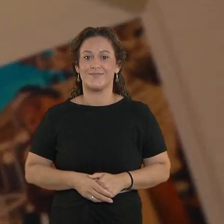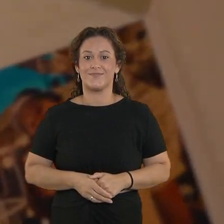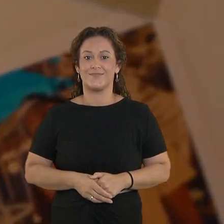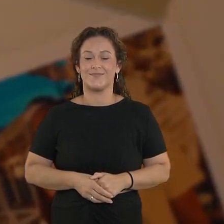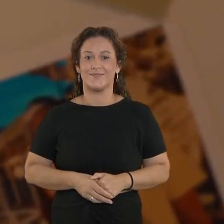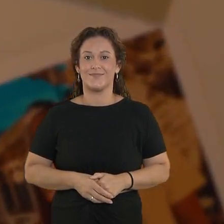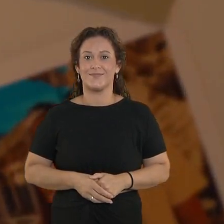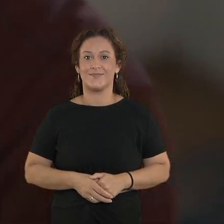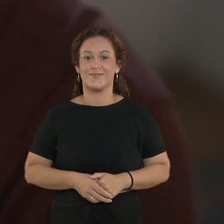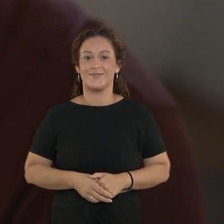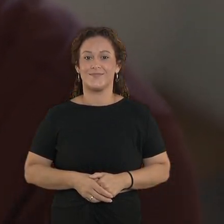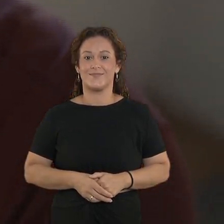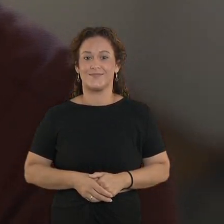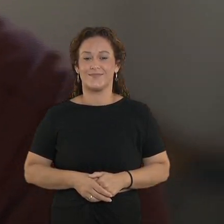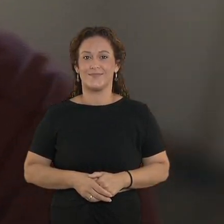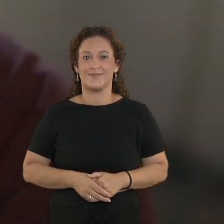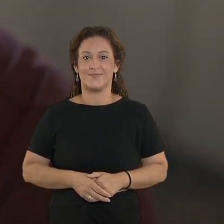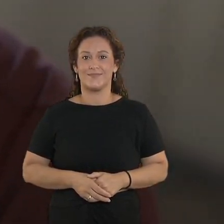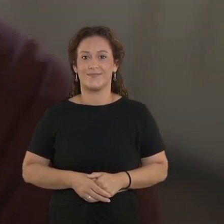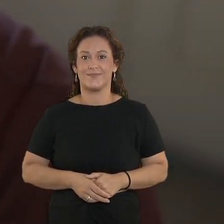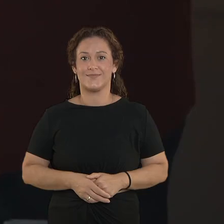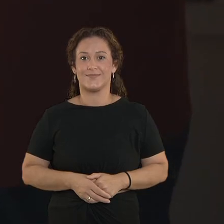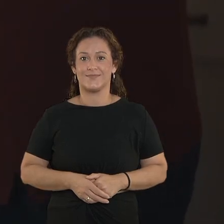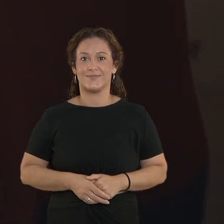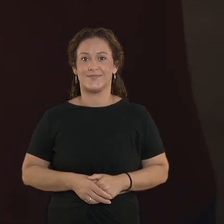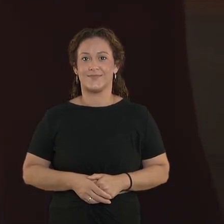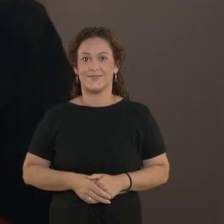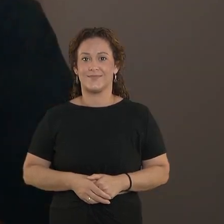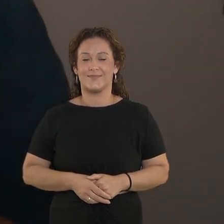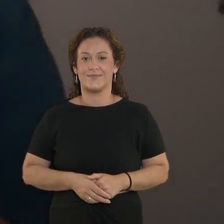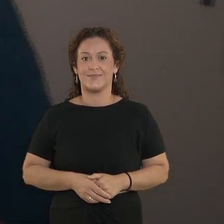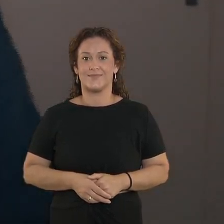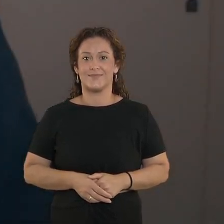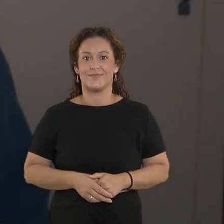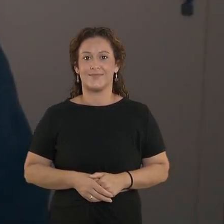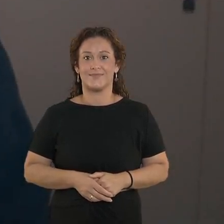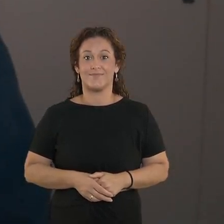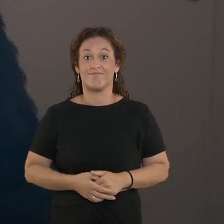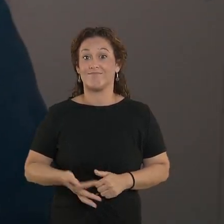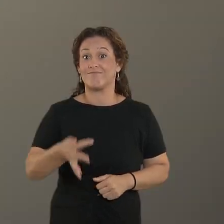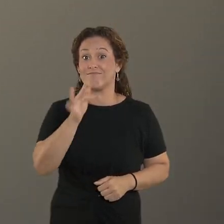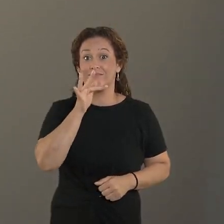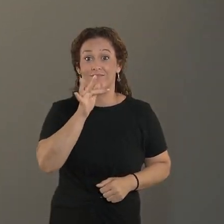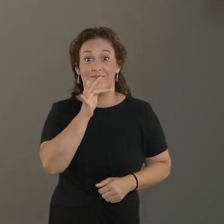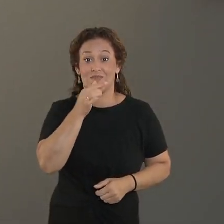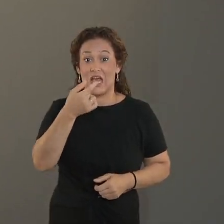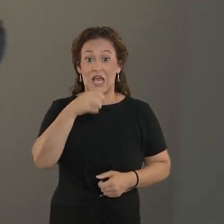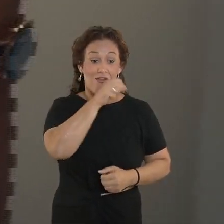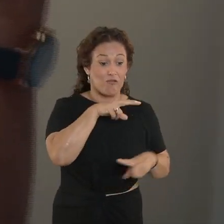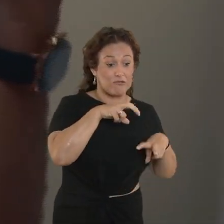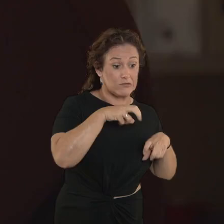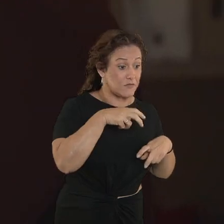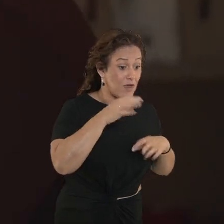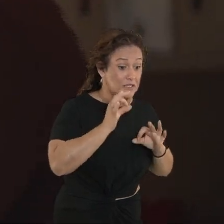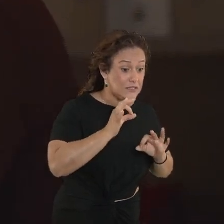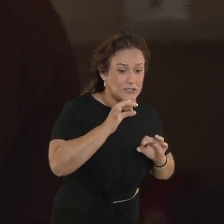besarte. No, no puedo soltarte. Aún no hemos salido de una